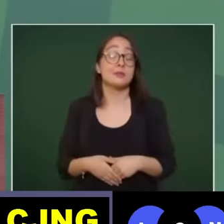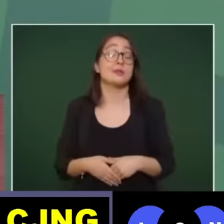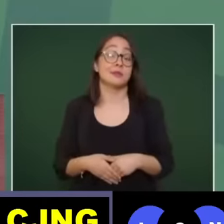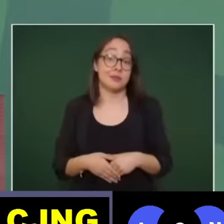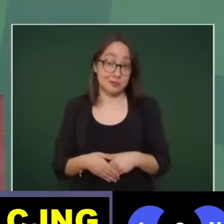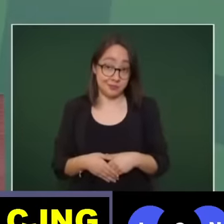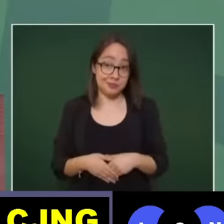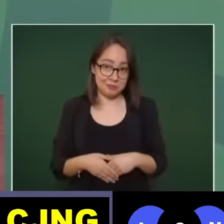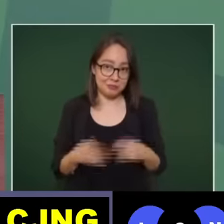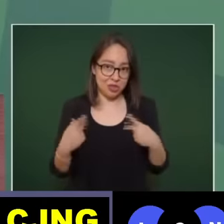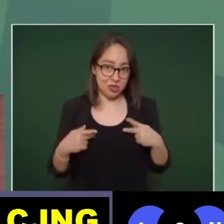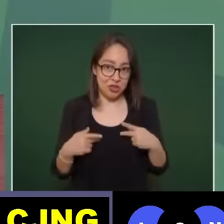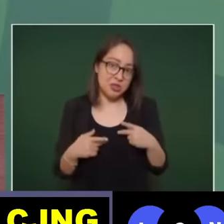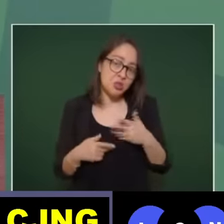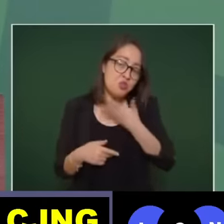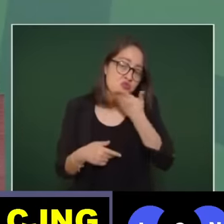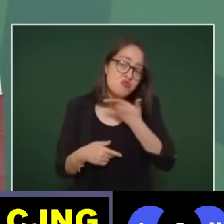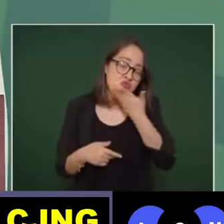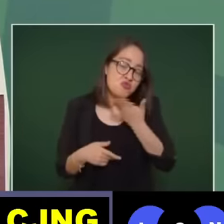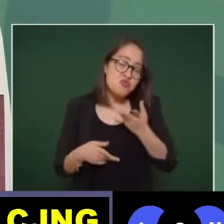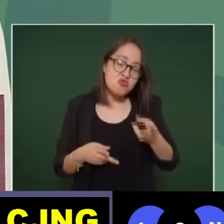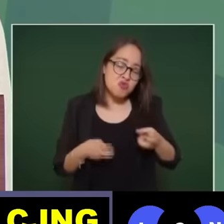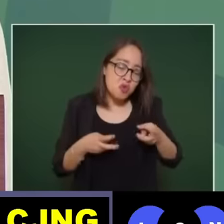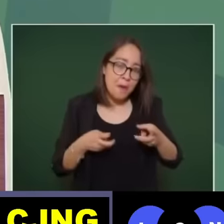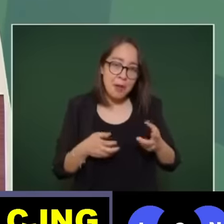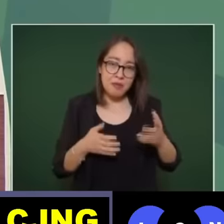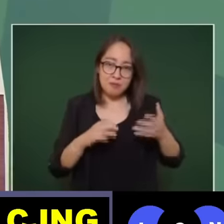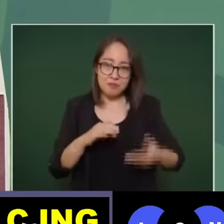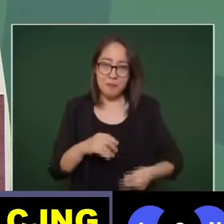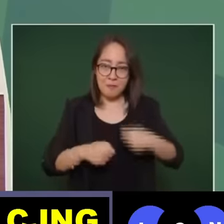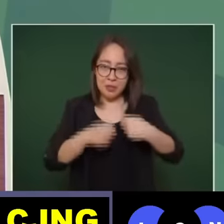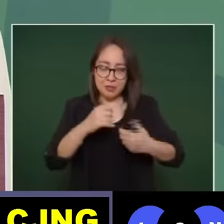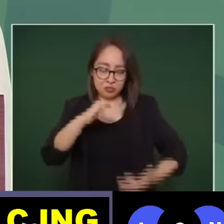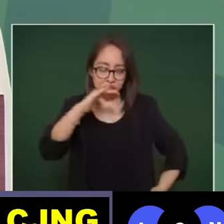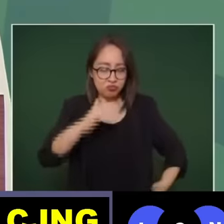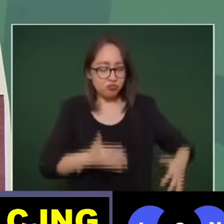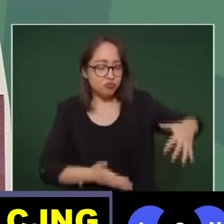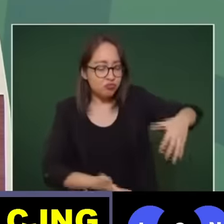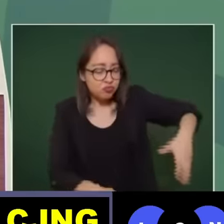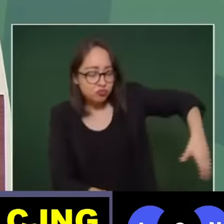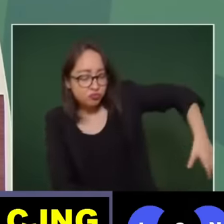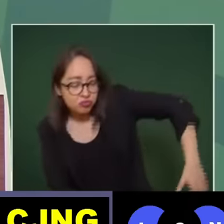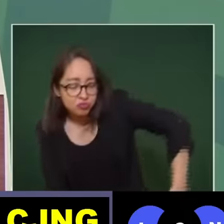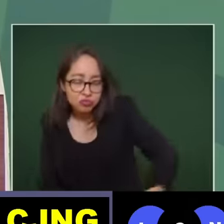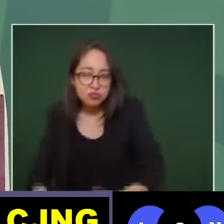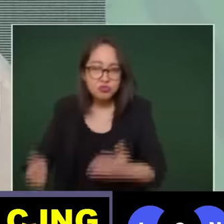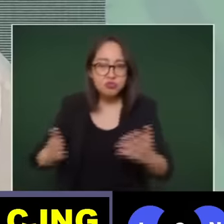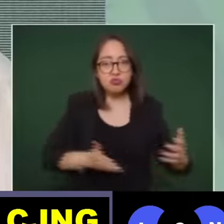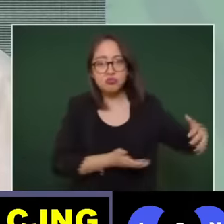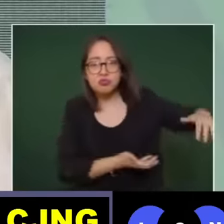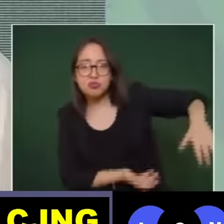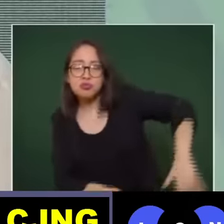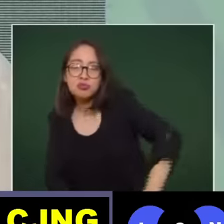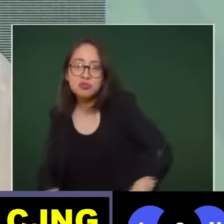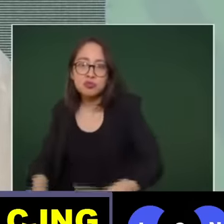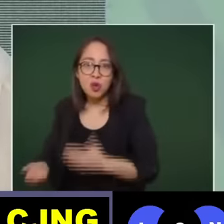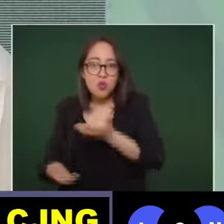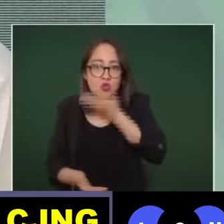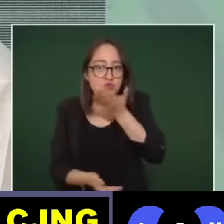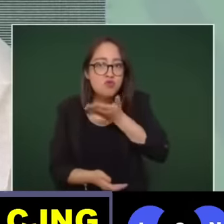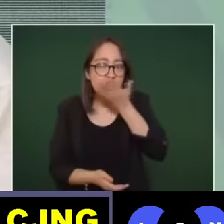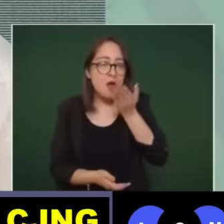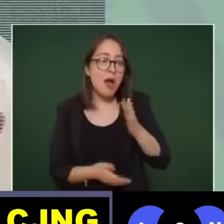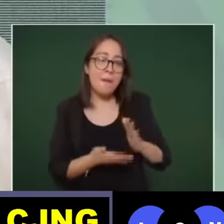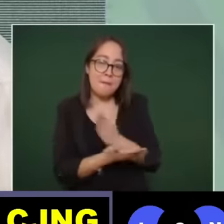era una práctica que habían dejado crecer mucho y además había una asociación